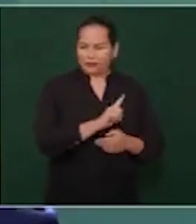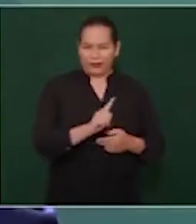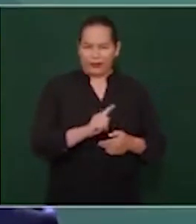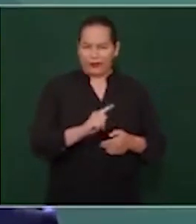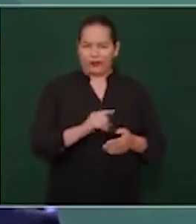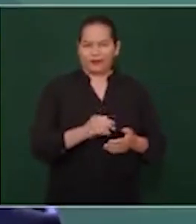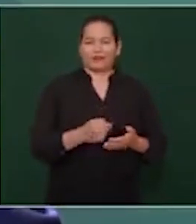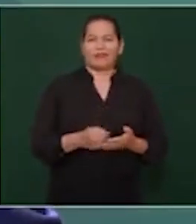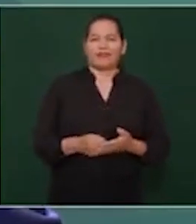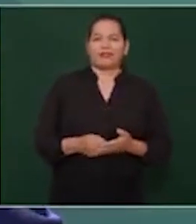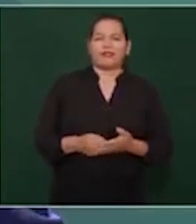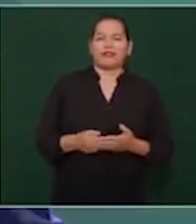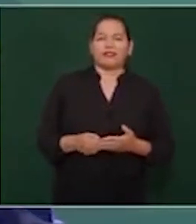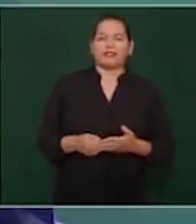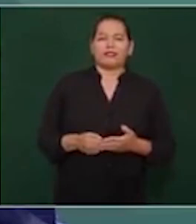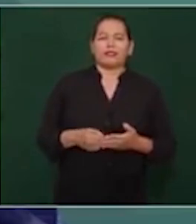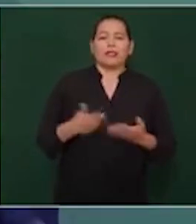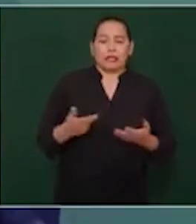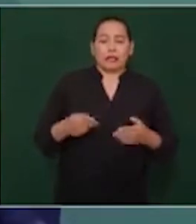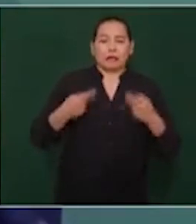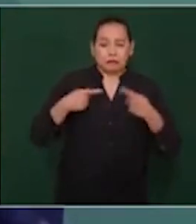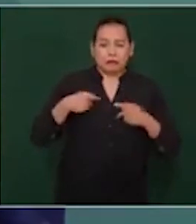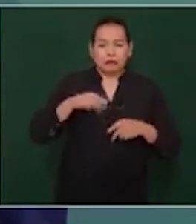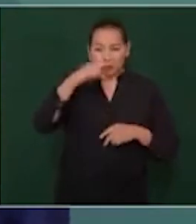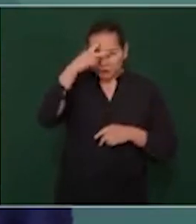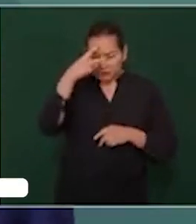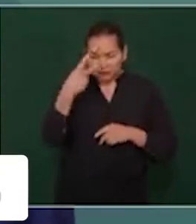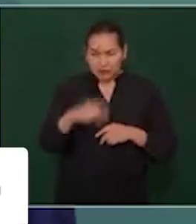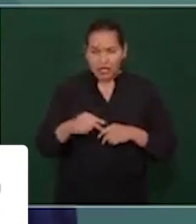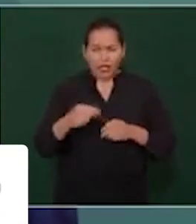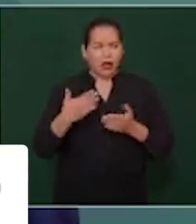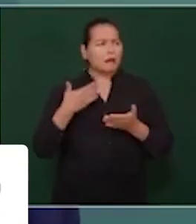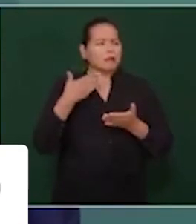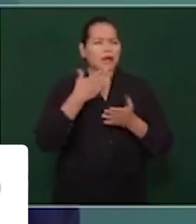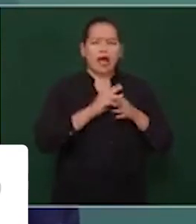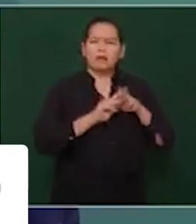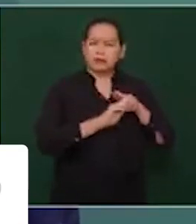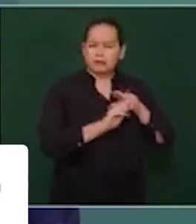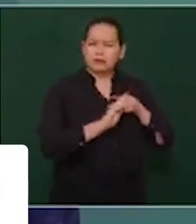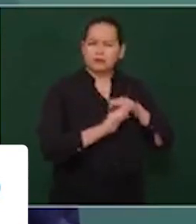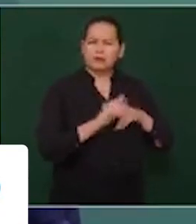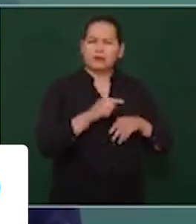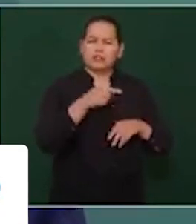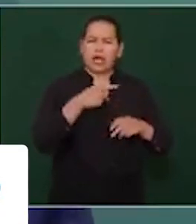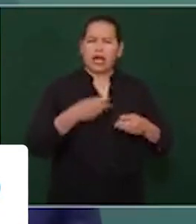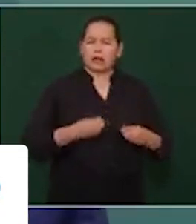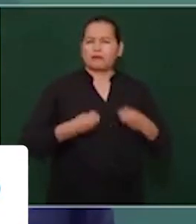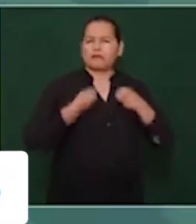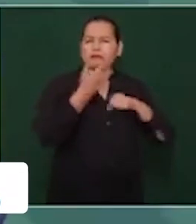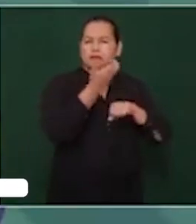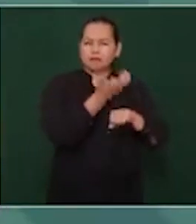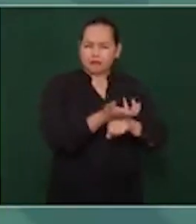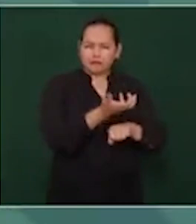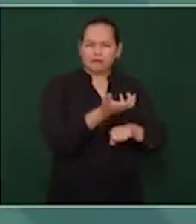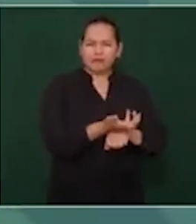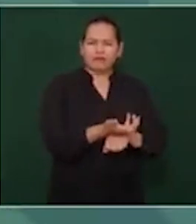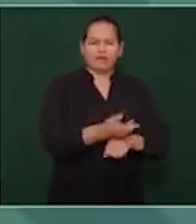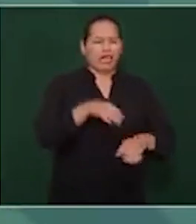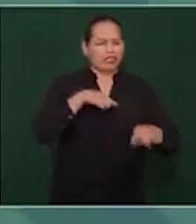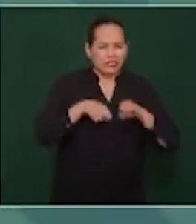han ido a Estados Unidos a vivir y a trabajar honradamente, no vamos a permitir